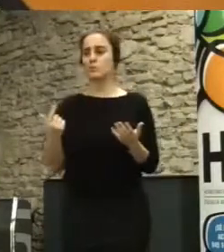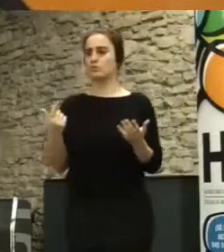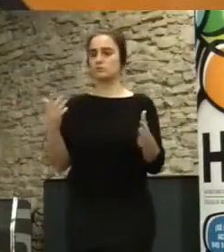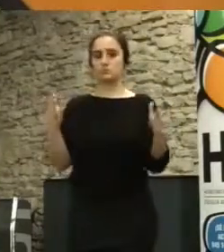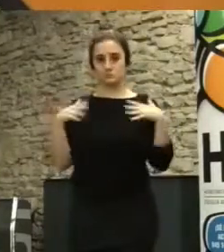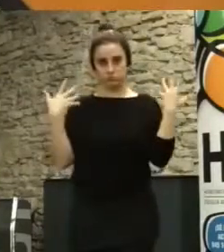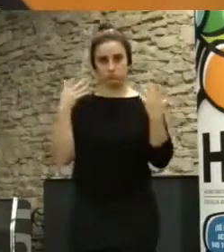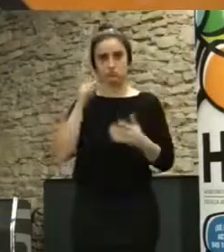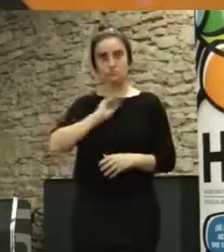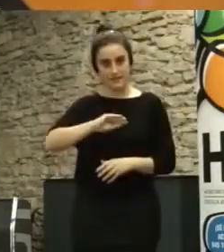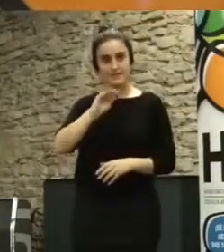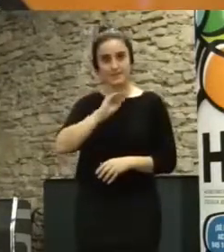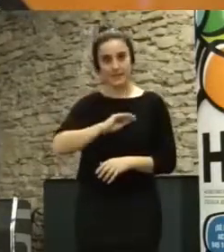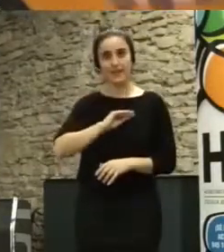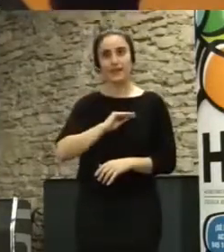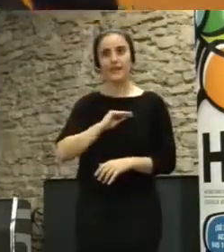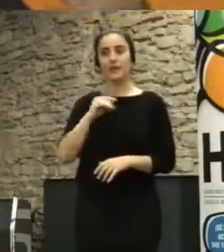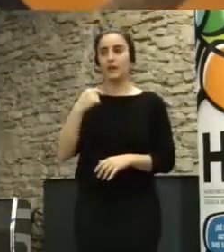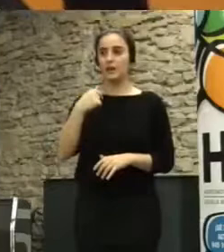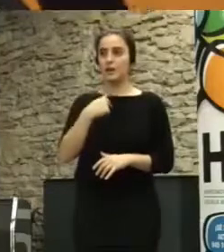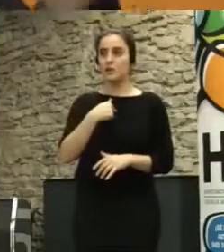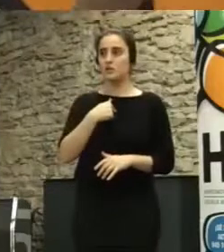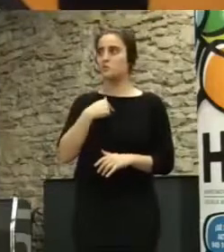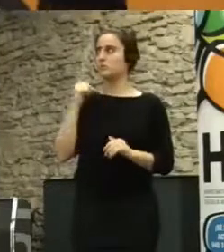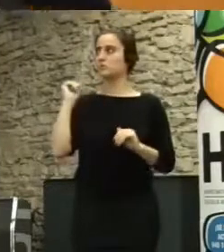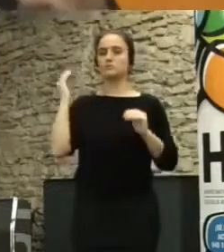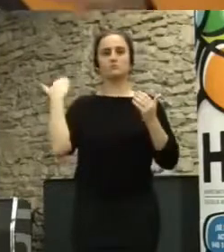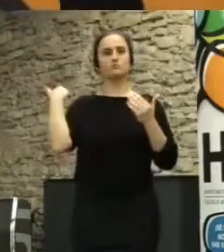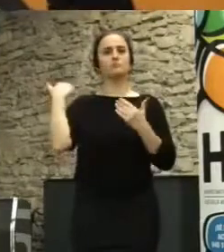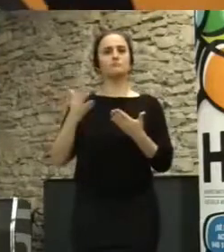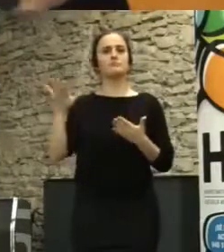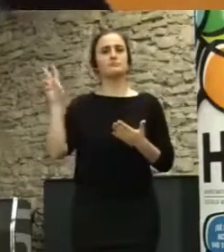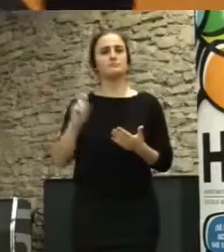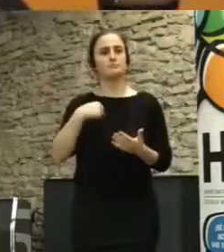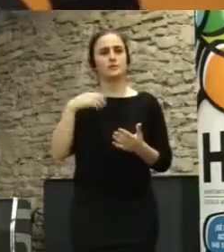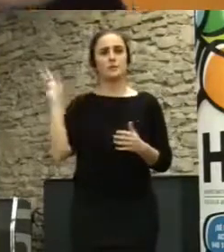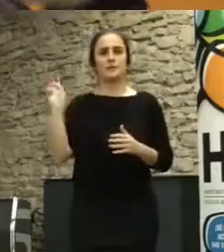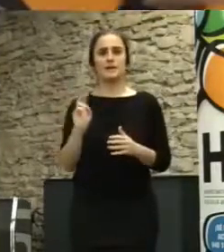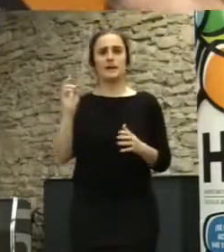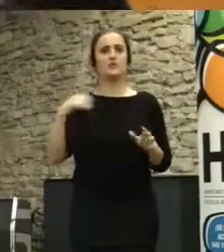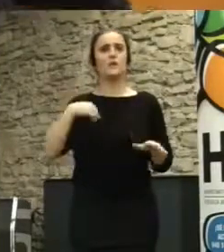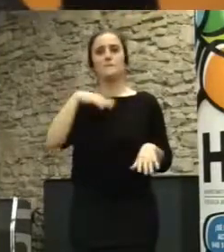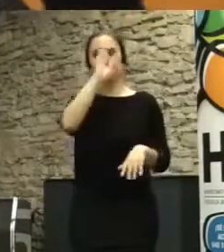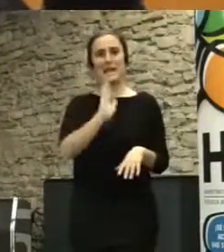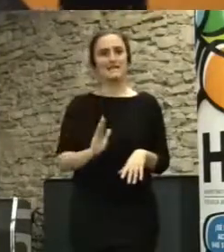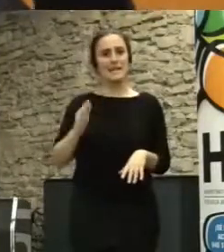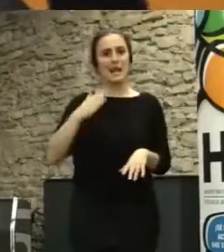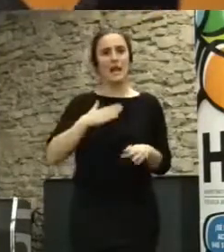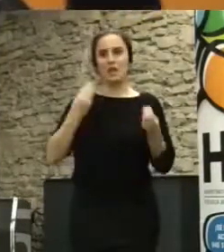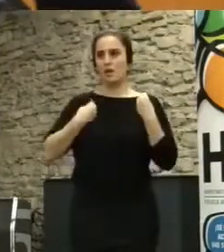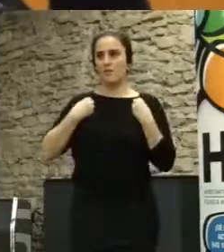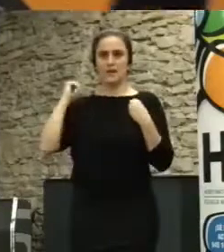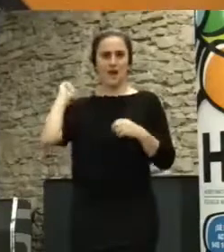bastante. Yo venía del Foro Social Mundial, de Porto Alegre, yo paso media vida en Brasil, o sea, de hecho tengo